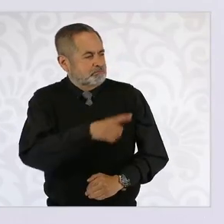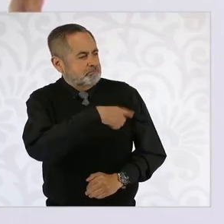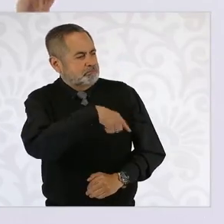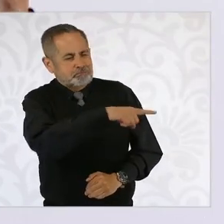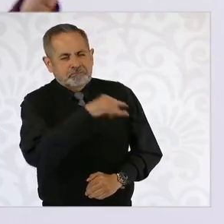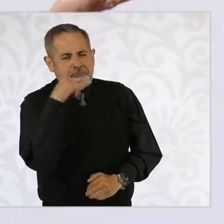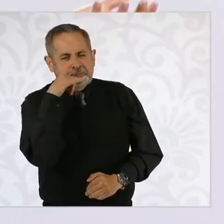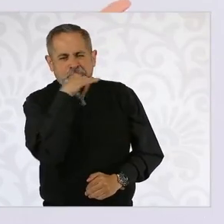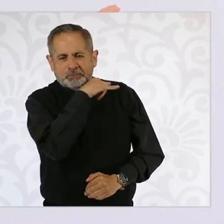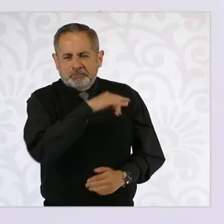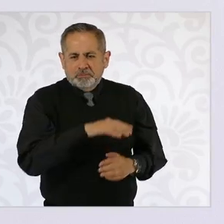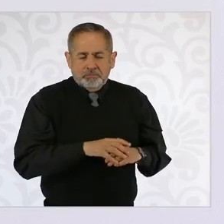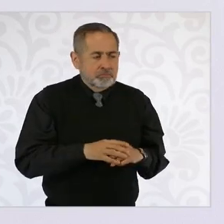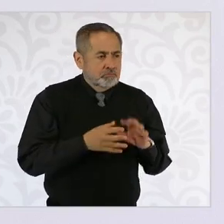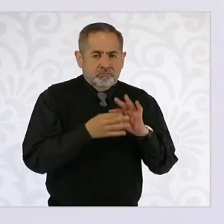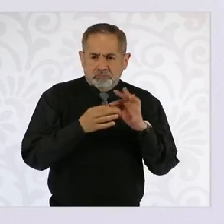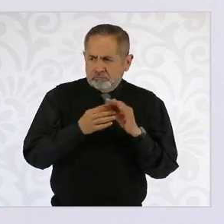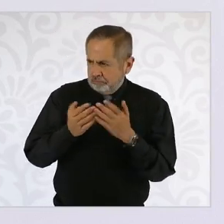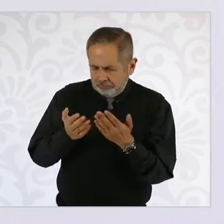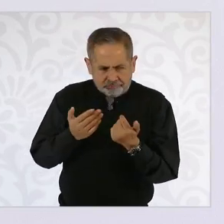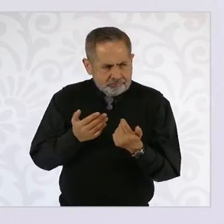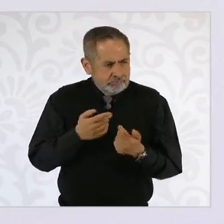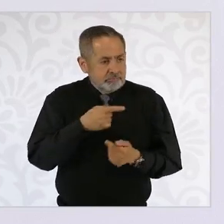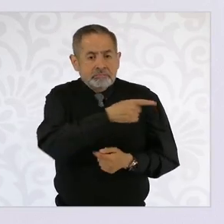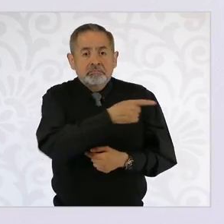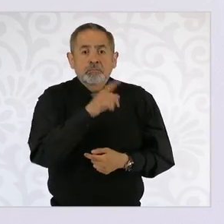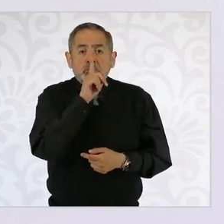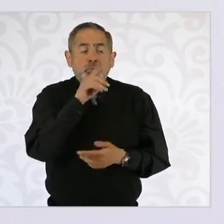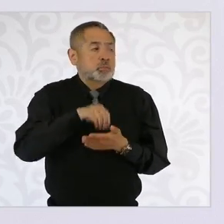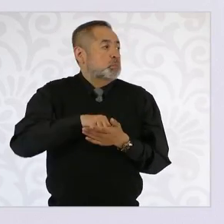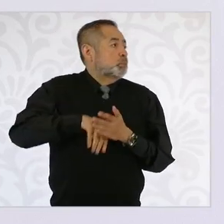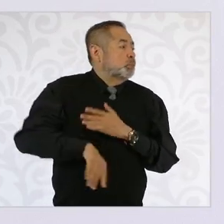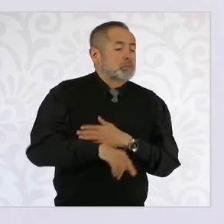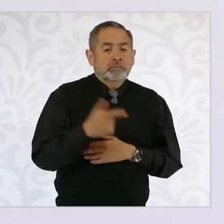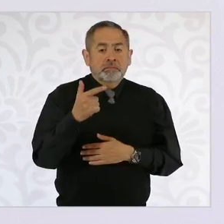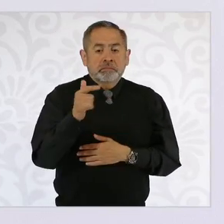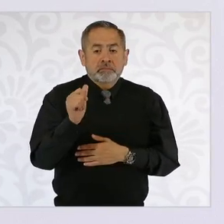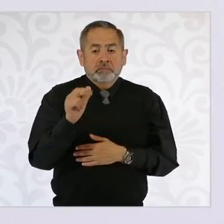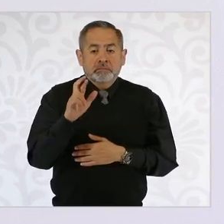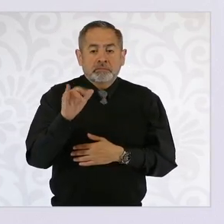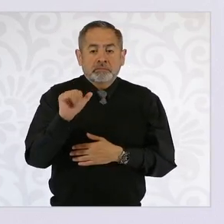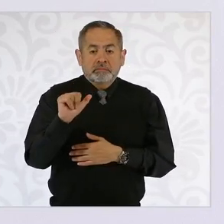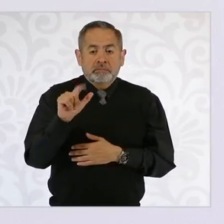porque no dice nada de García Luna y dicen que ahora hay narcoterrorismo.